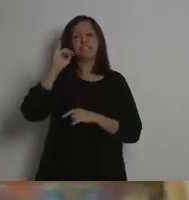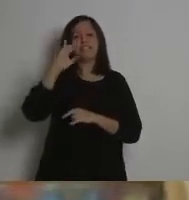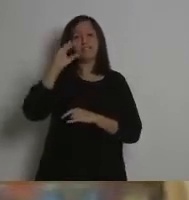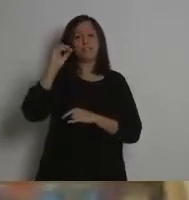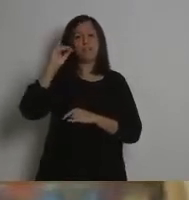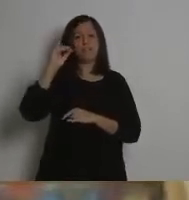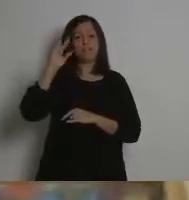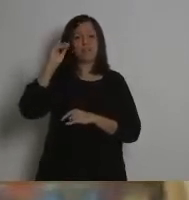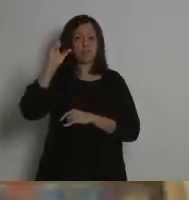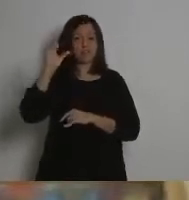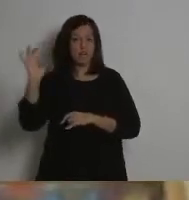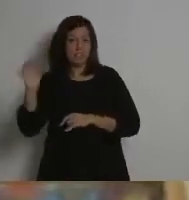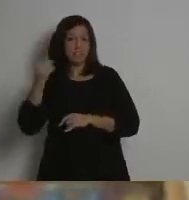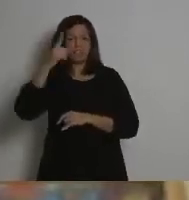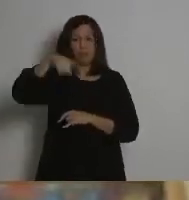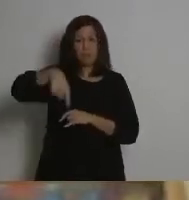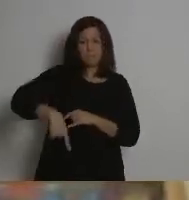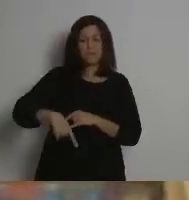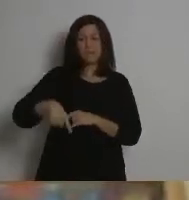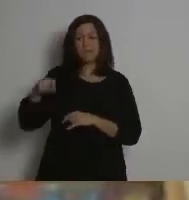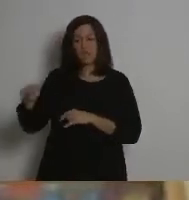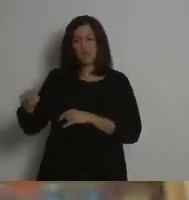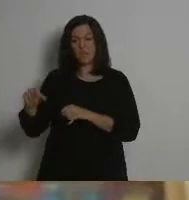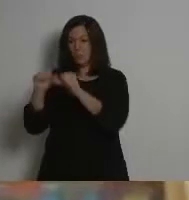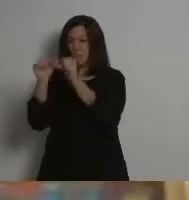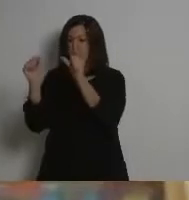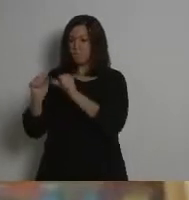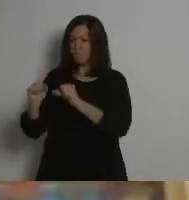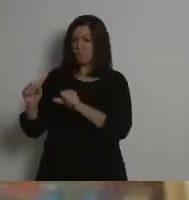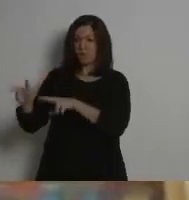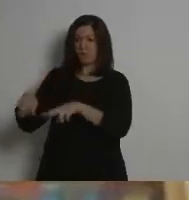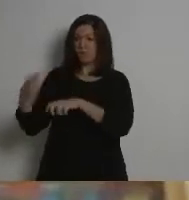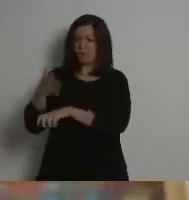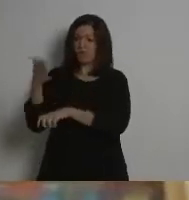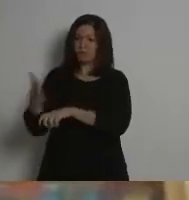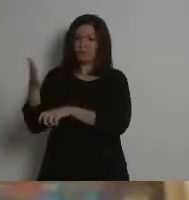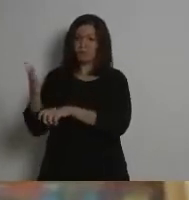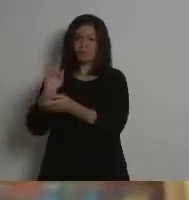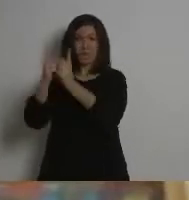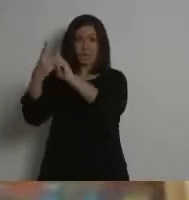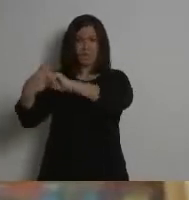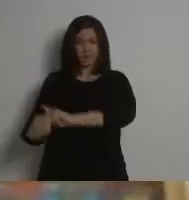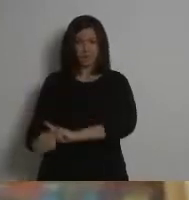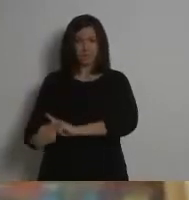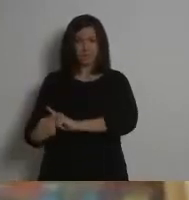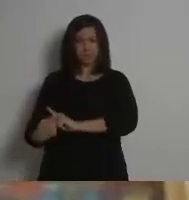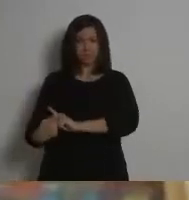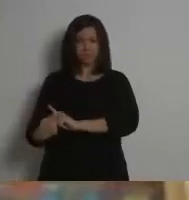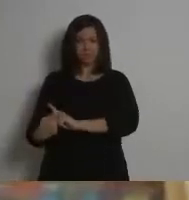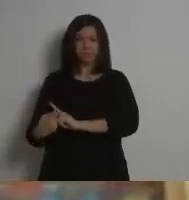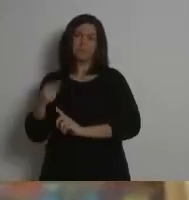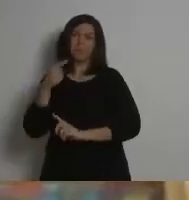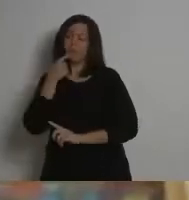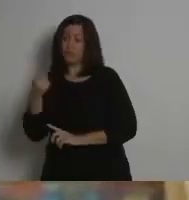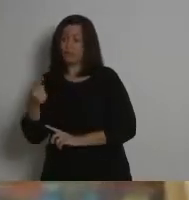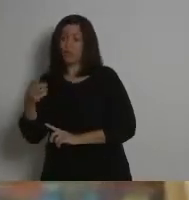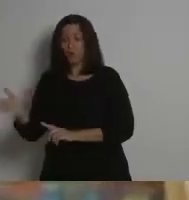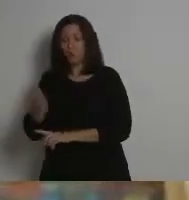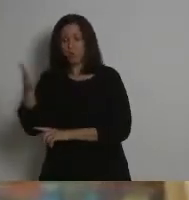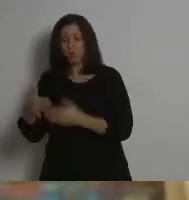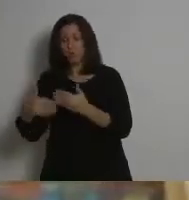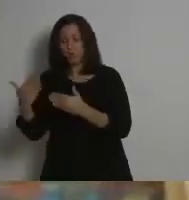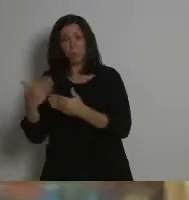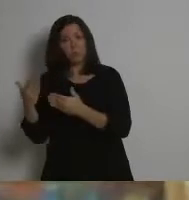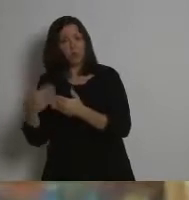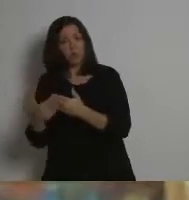Y se cambió rápidamente el modelo de producir alimentos. Les dijeron que tenían que ser más eficientes, más modernos,